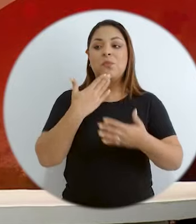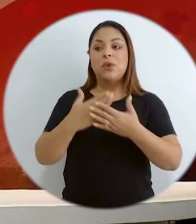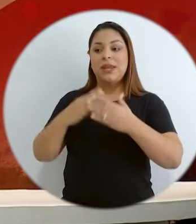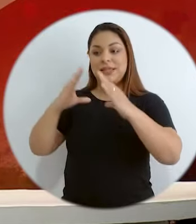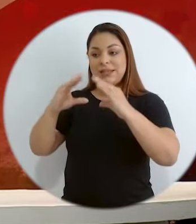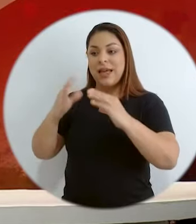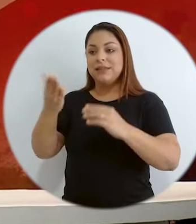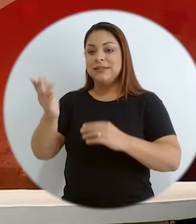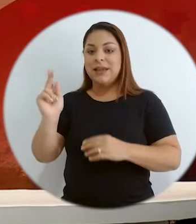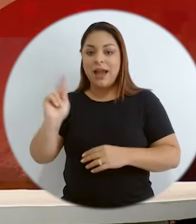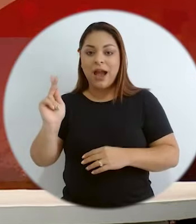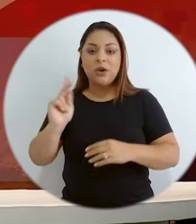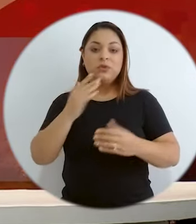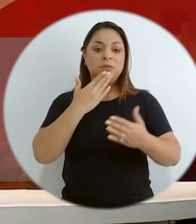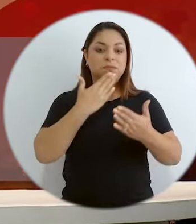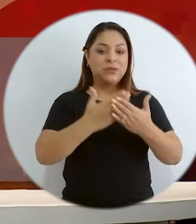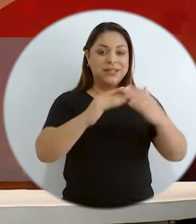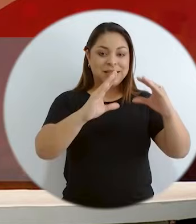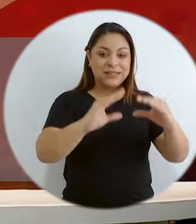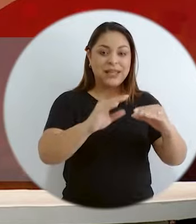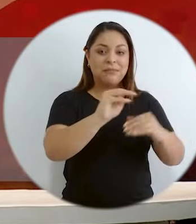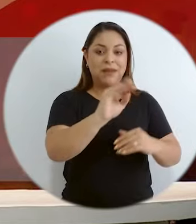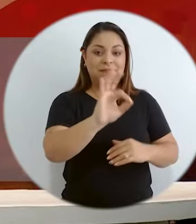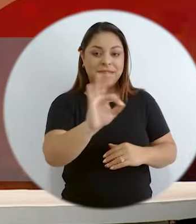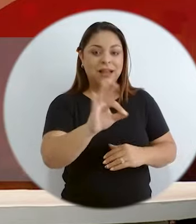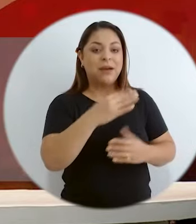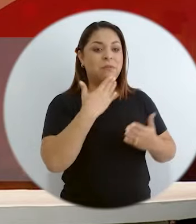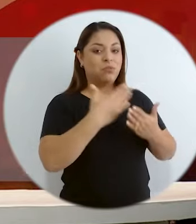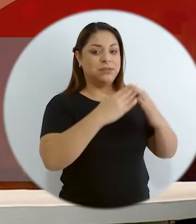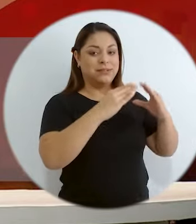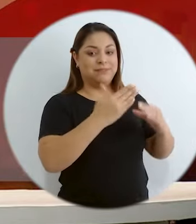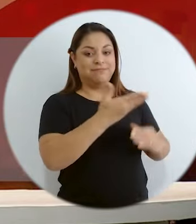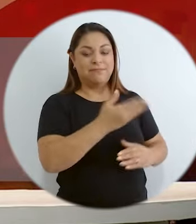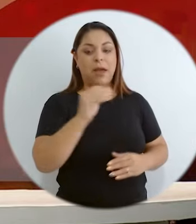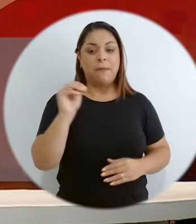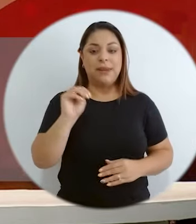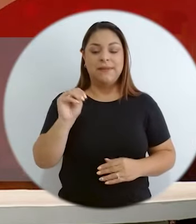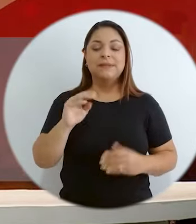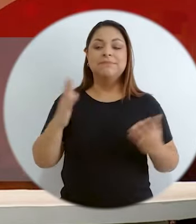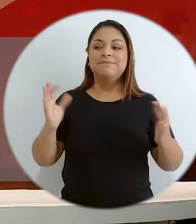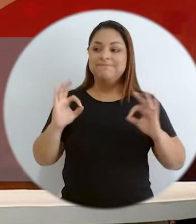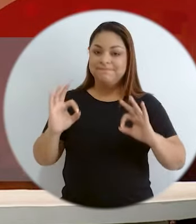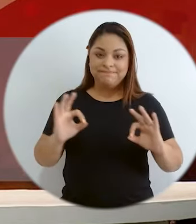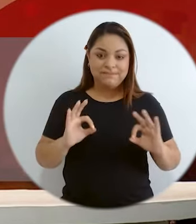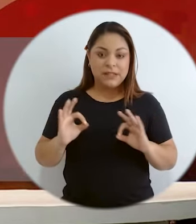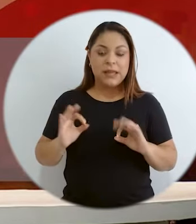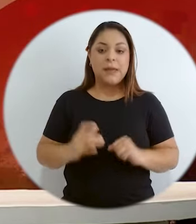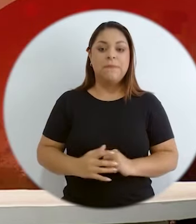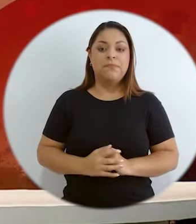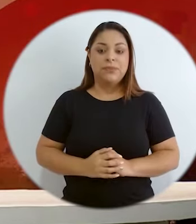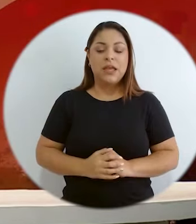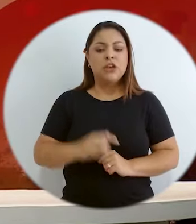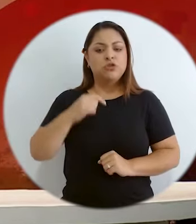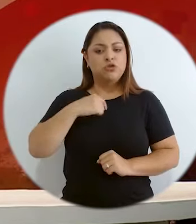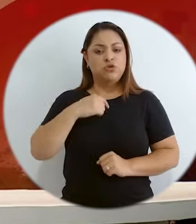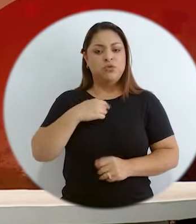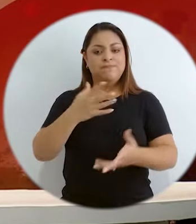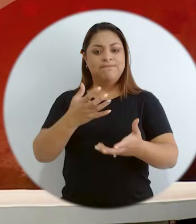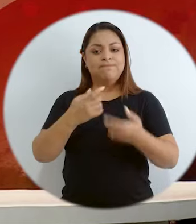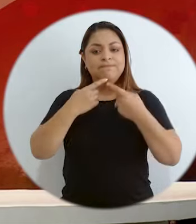Fernanda, doña Maribel. Yo creo que dentro del contexto histórico yo siempre